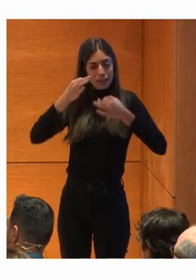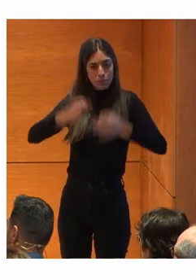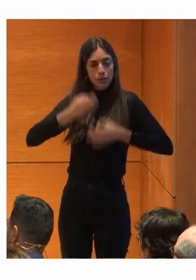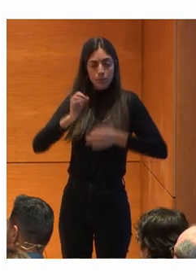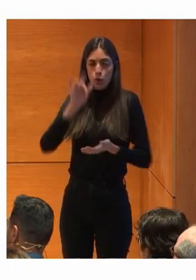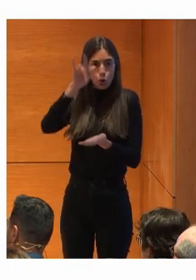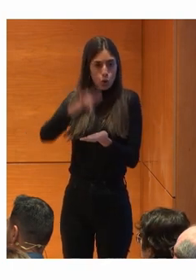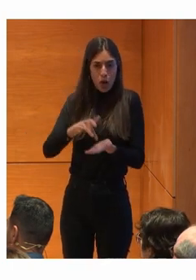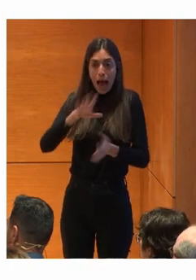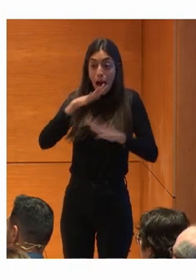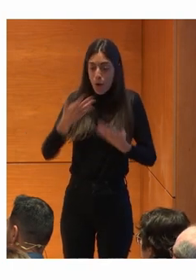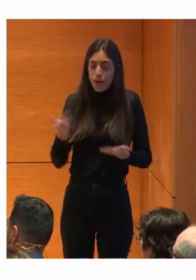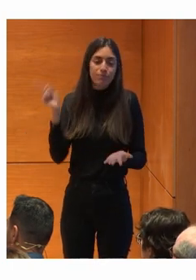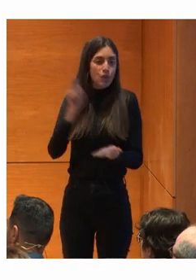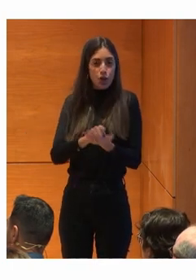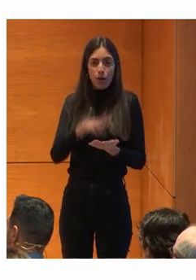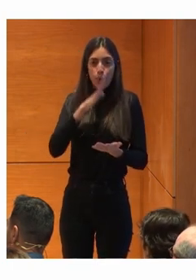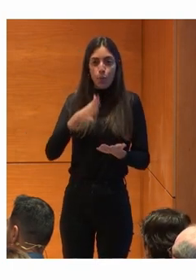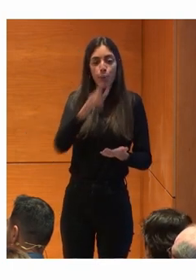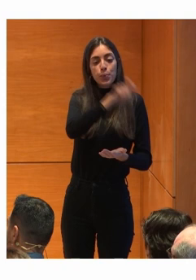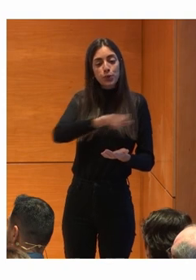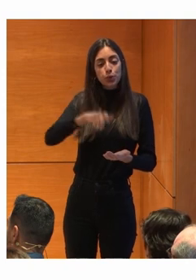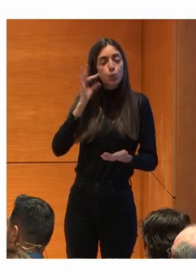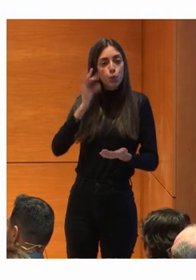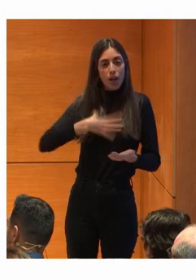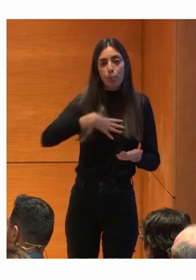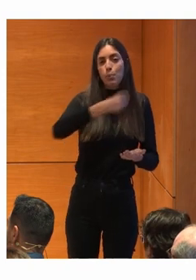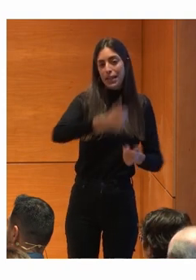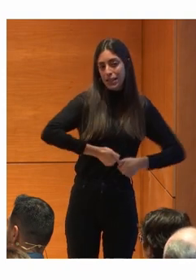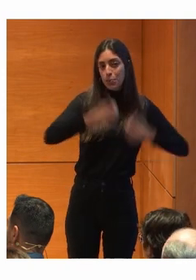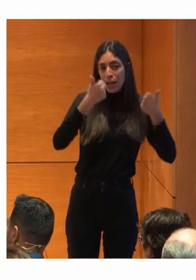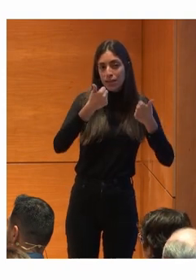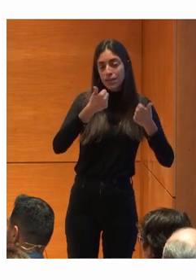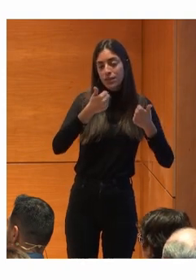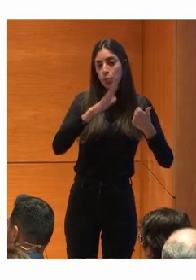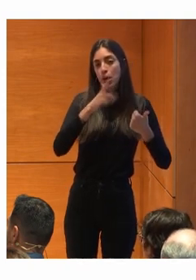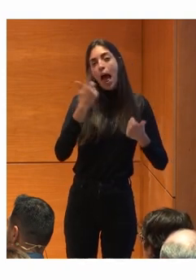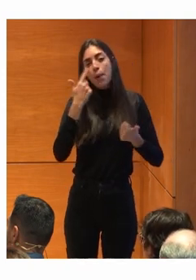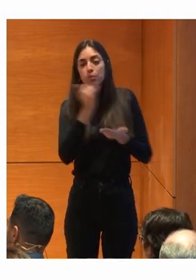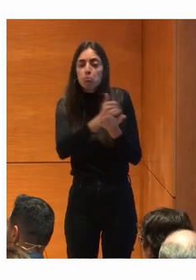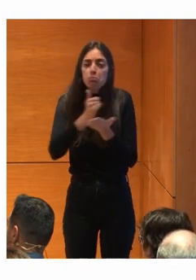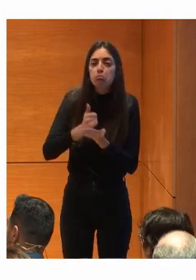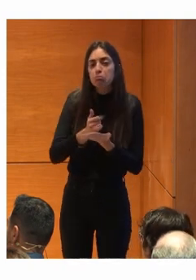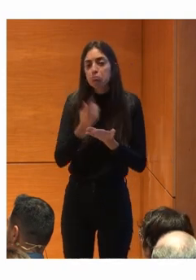Ha vuelto a ocurrir Son más valientes La palabra es esta Para Oye vamos a probar A ver que hay aquí